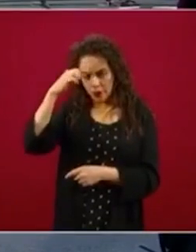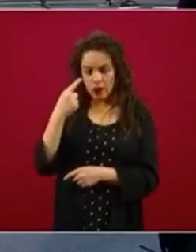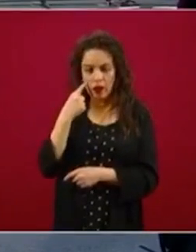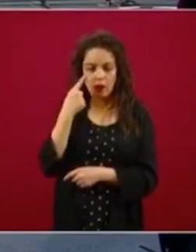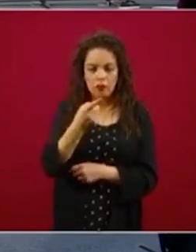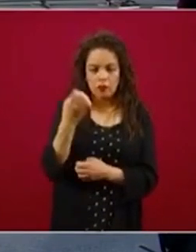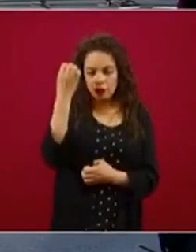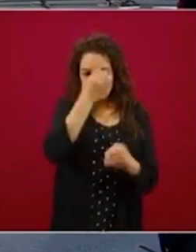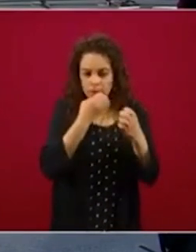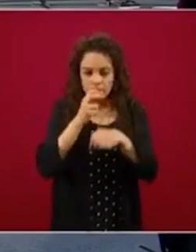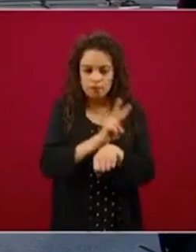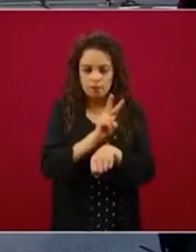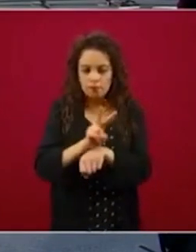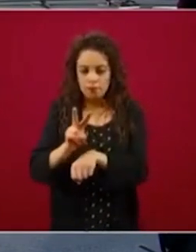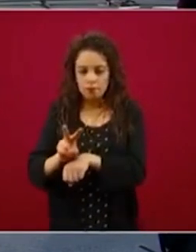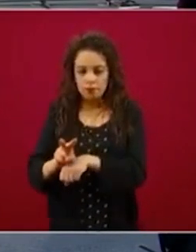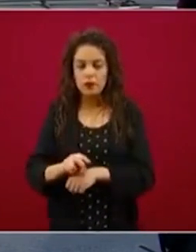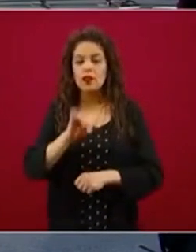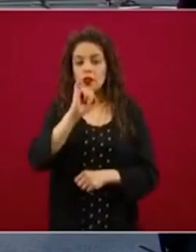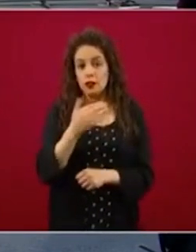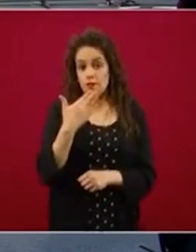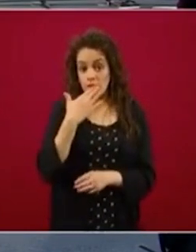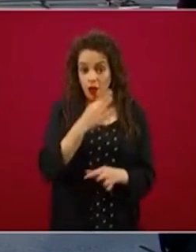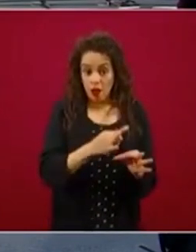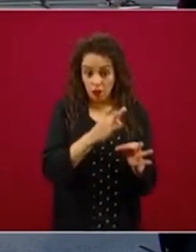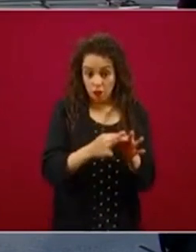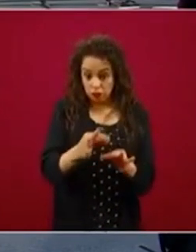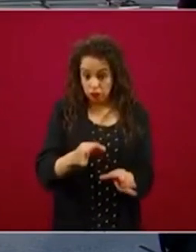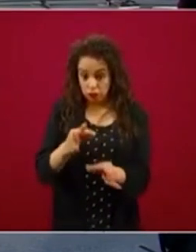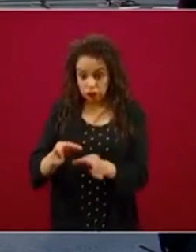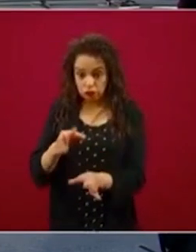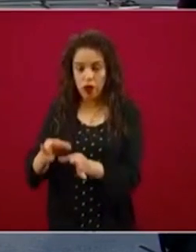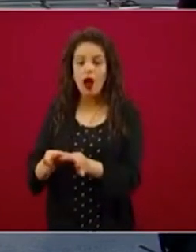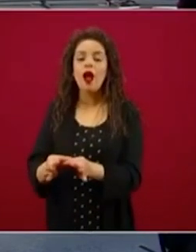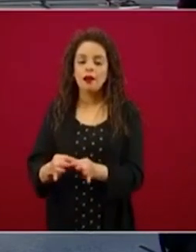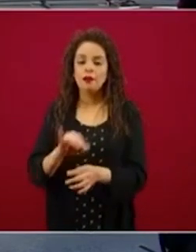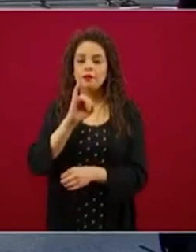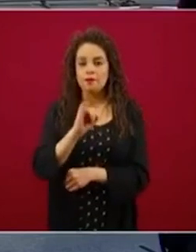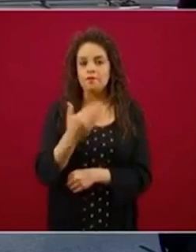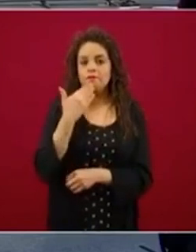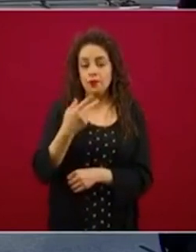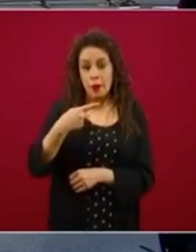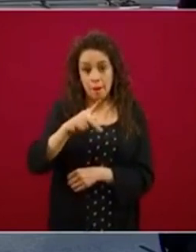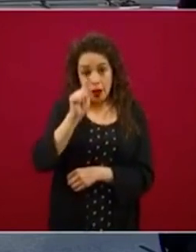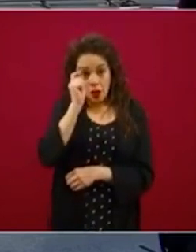Tenga las características que debe tener, pero ellos lo hacen todo.